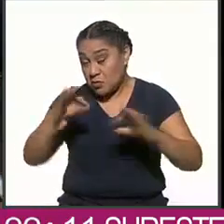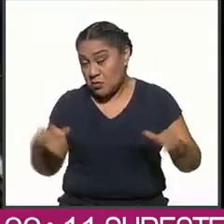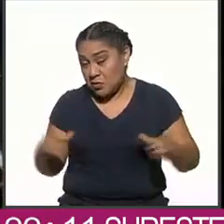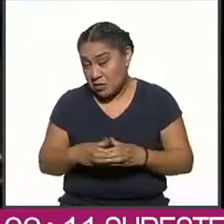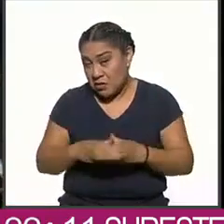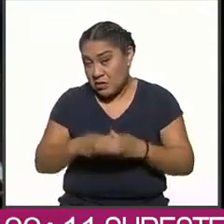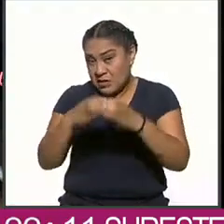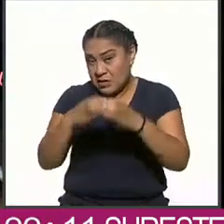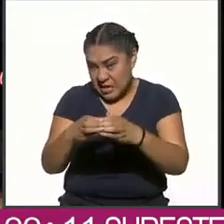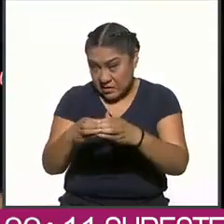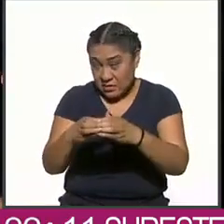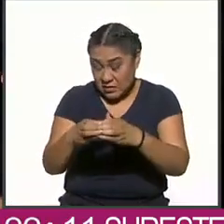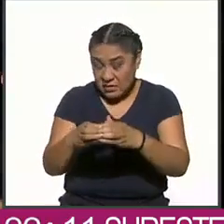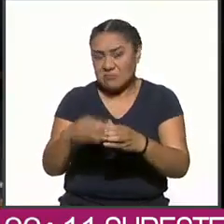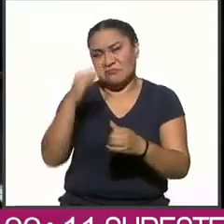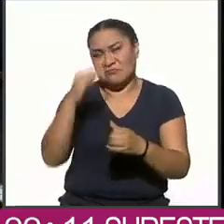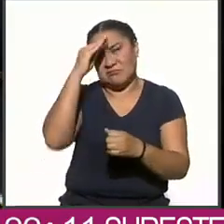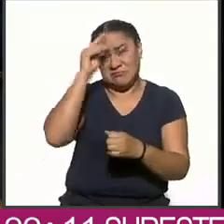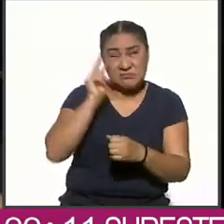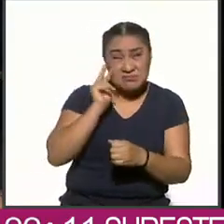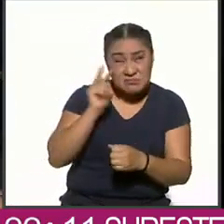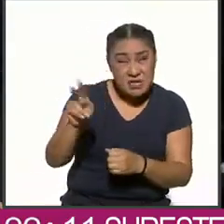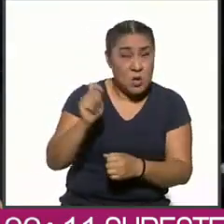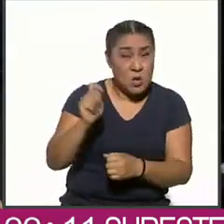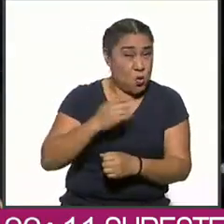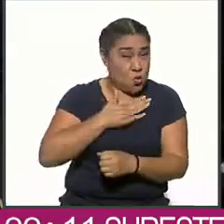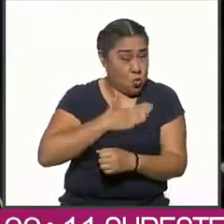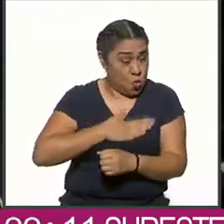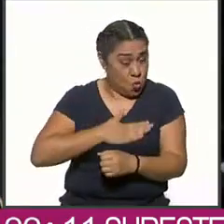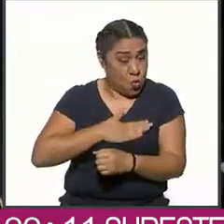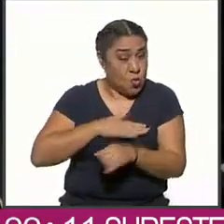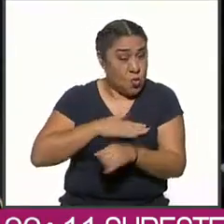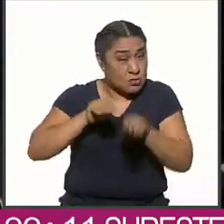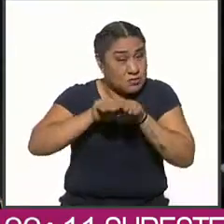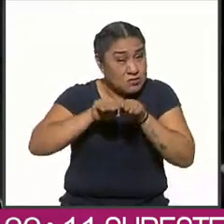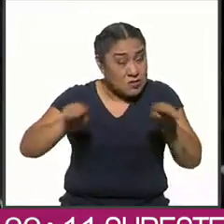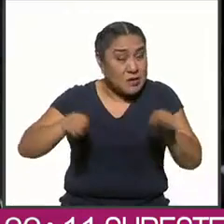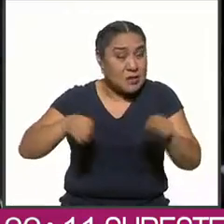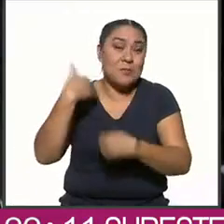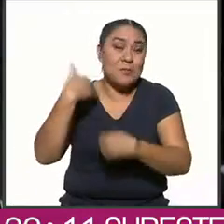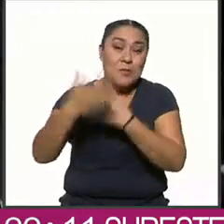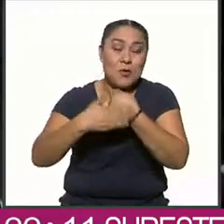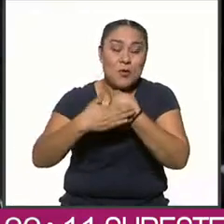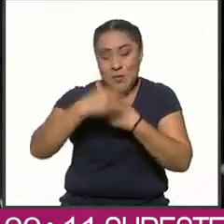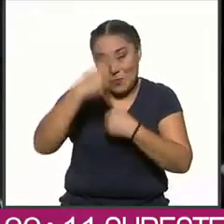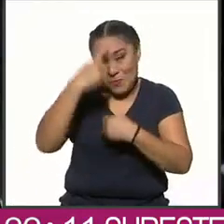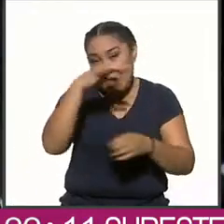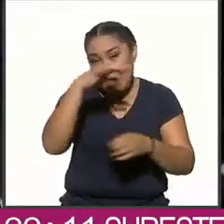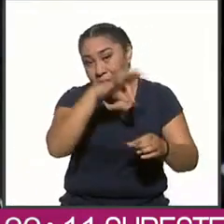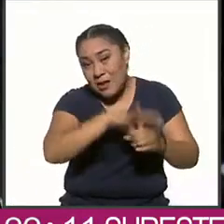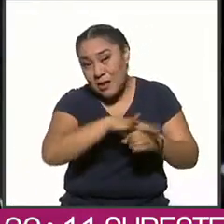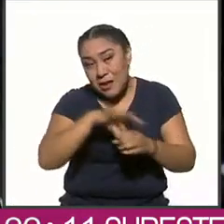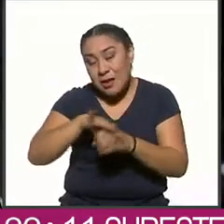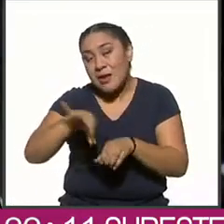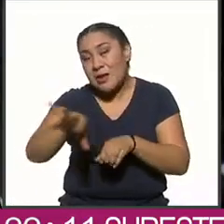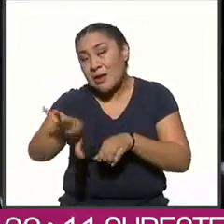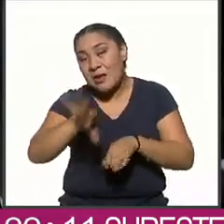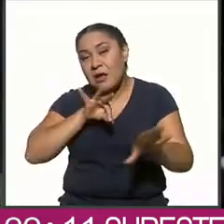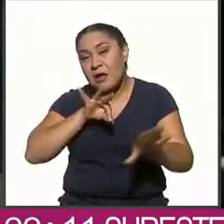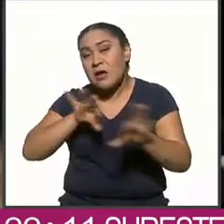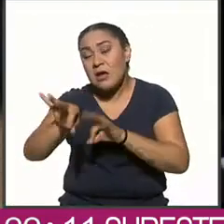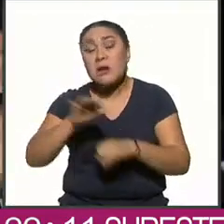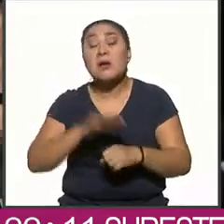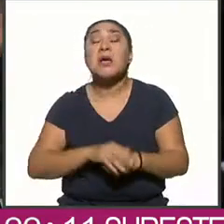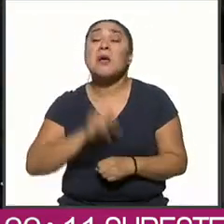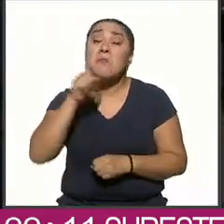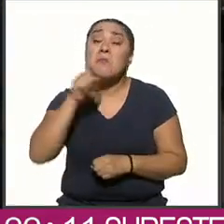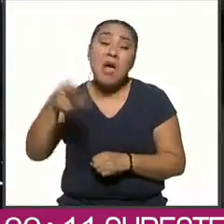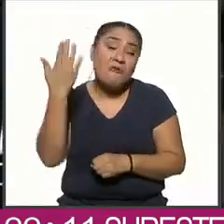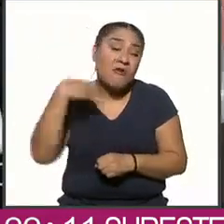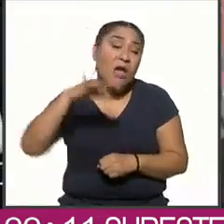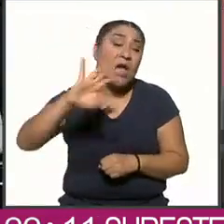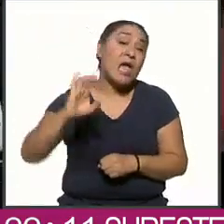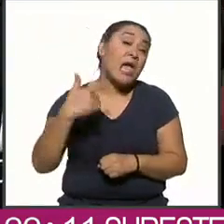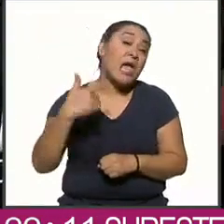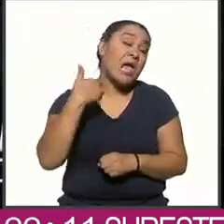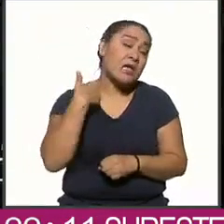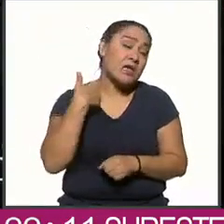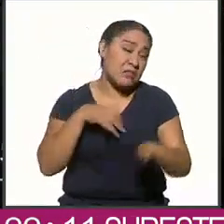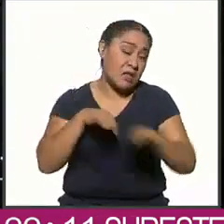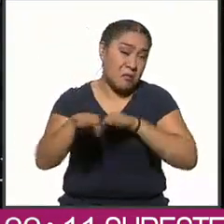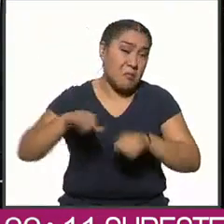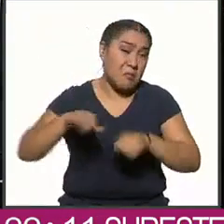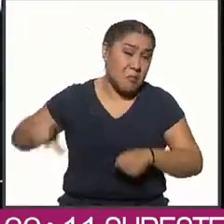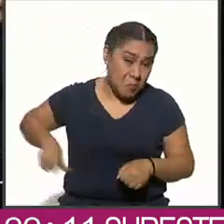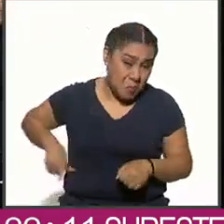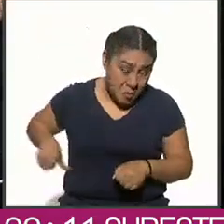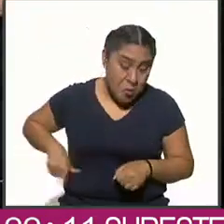en tela de juicio la equidad con la que se realizaría la selección. Se trata de exfuncionarios que representaron